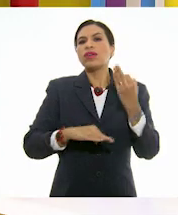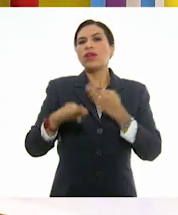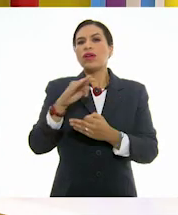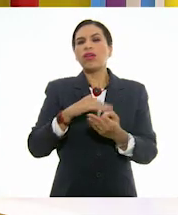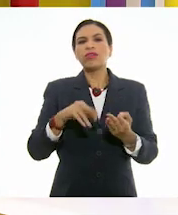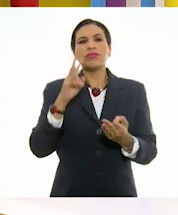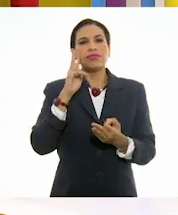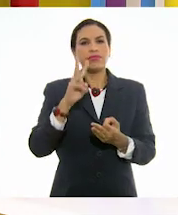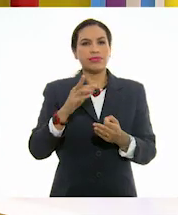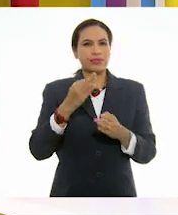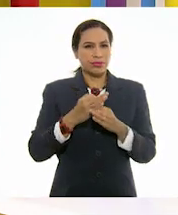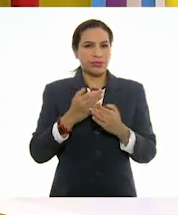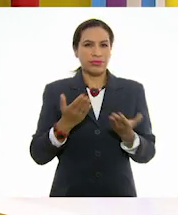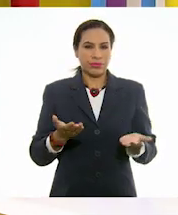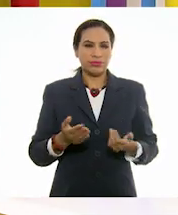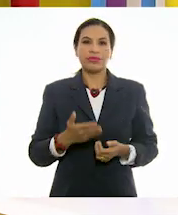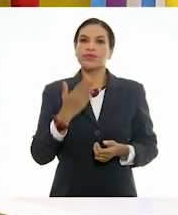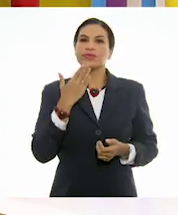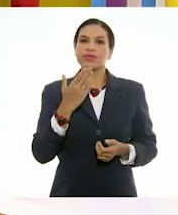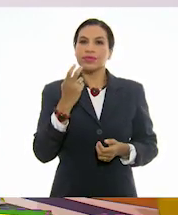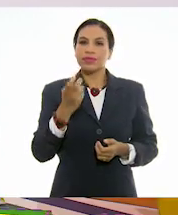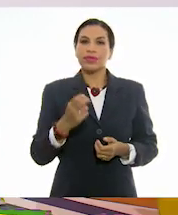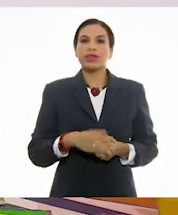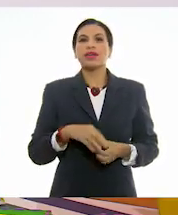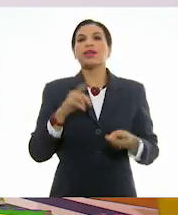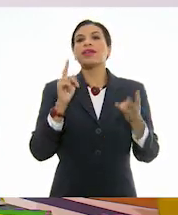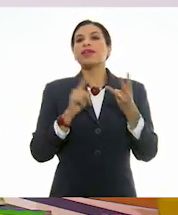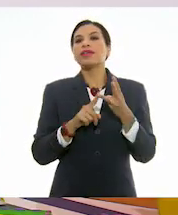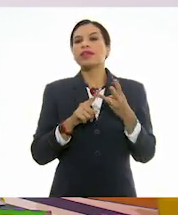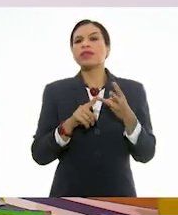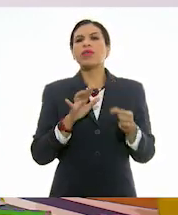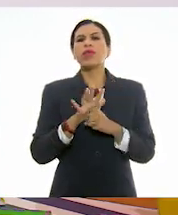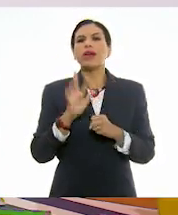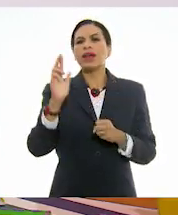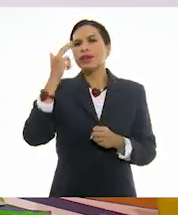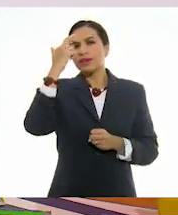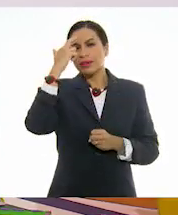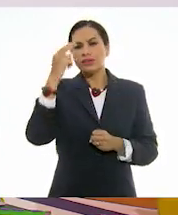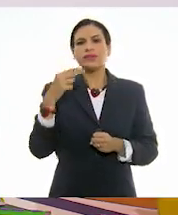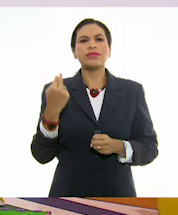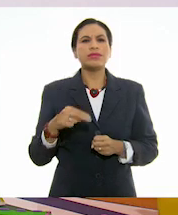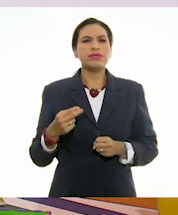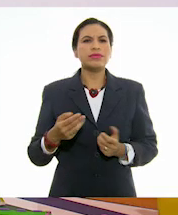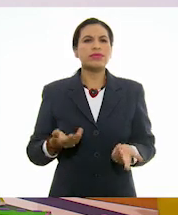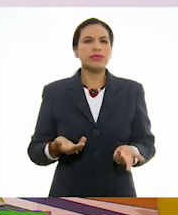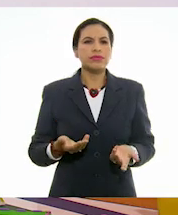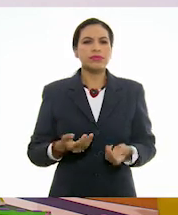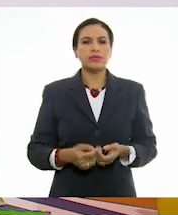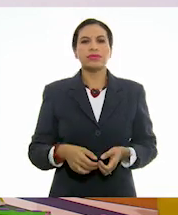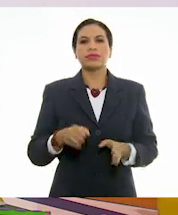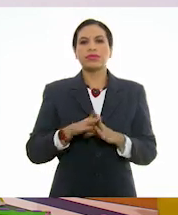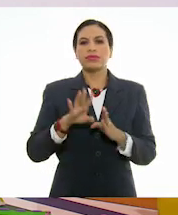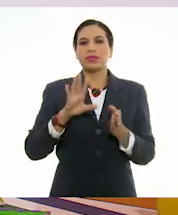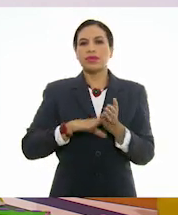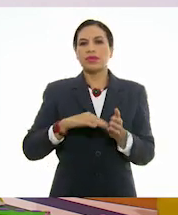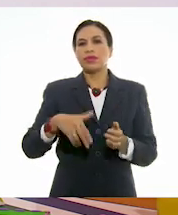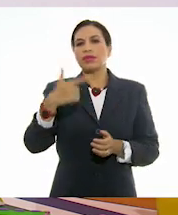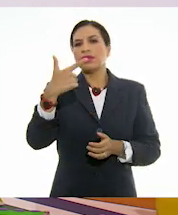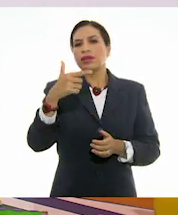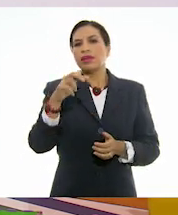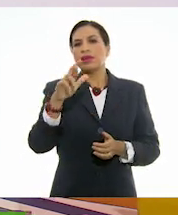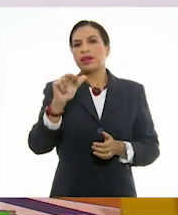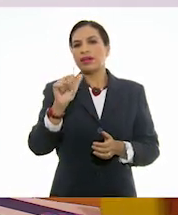vamos viendo aquí. Muy Efectivamente. El tercer principio que vamos a recordar se llama... Gradación. Gradación.